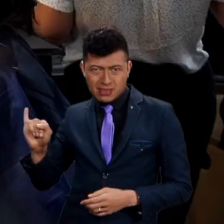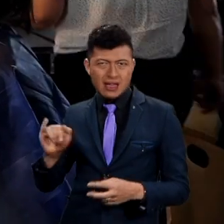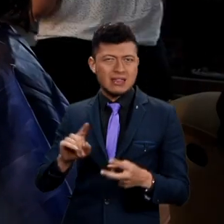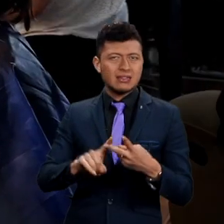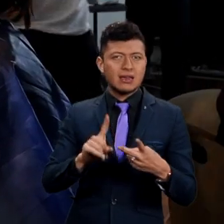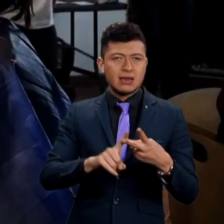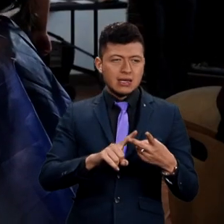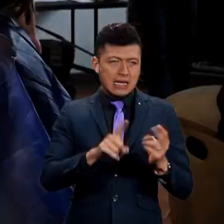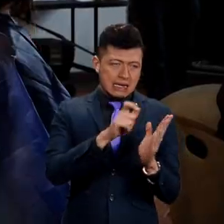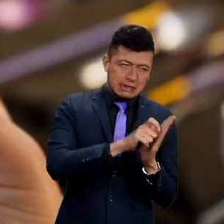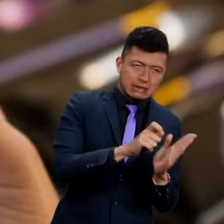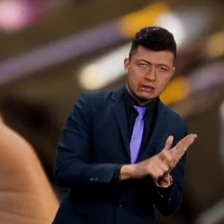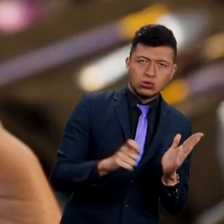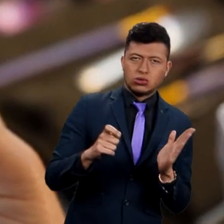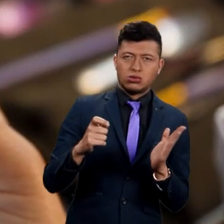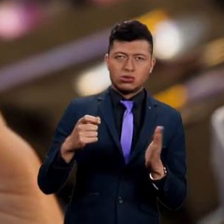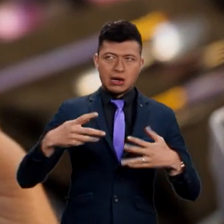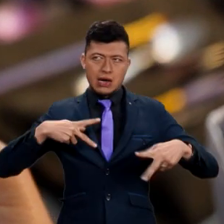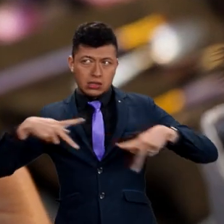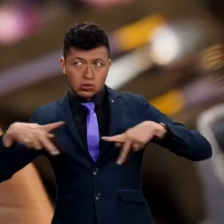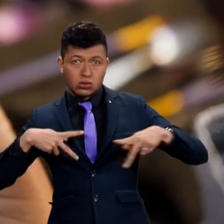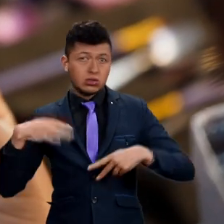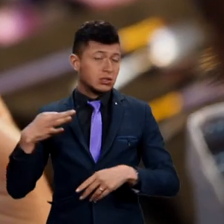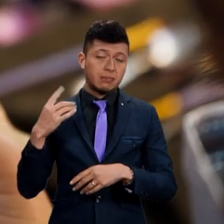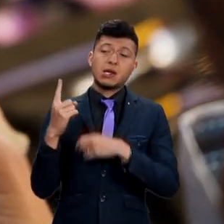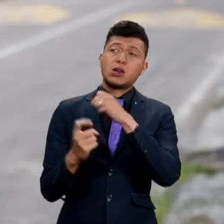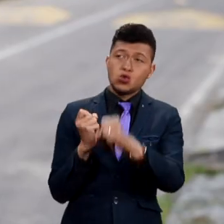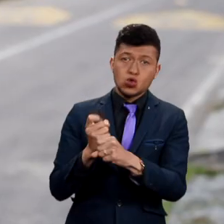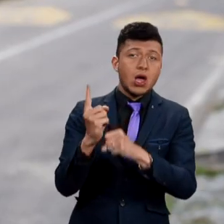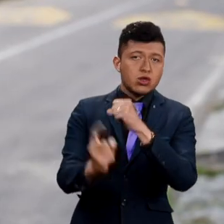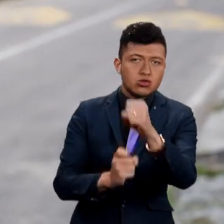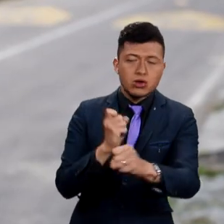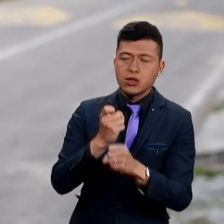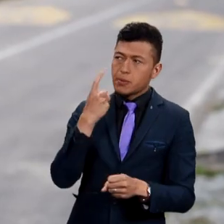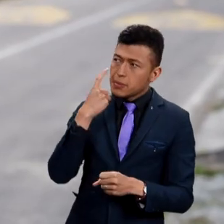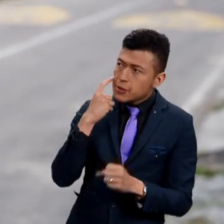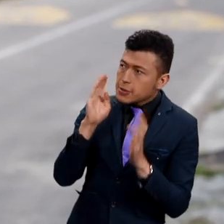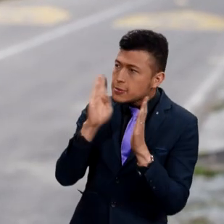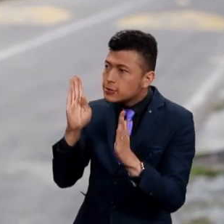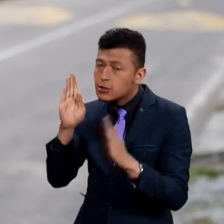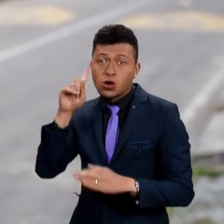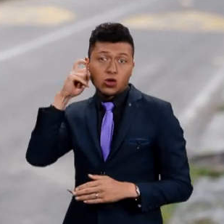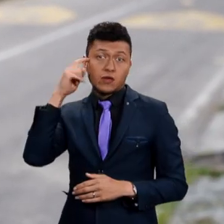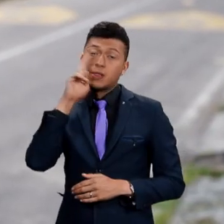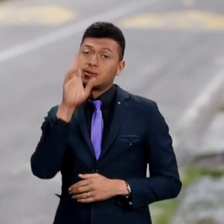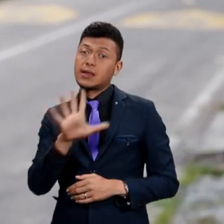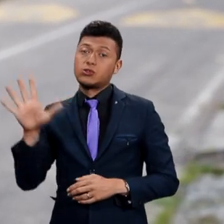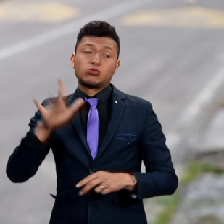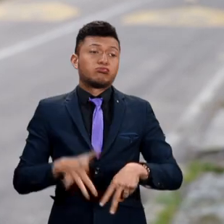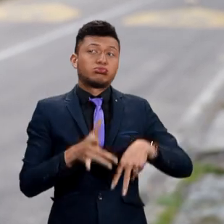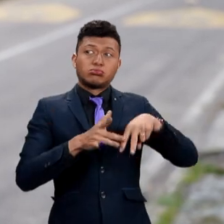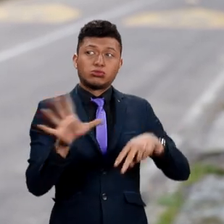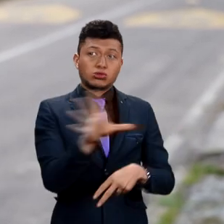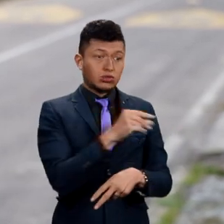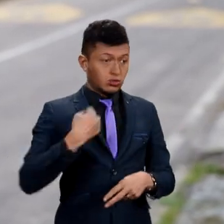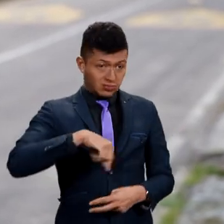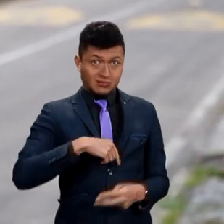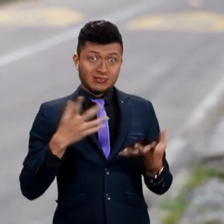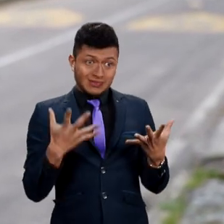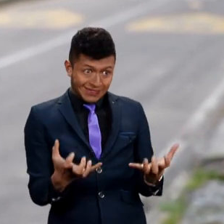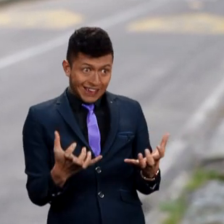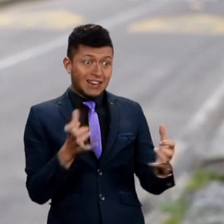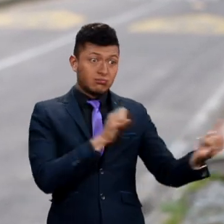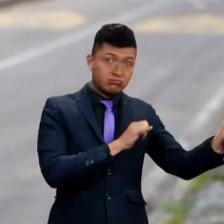realizadores, escritores y actores estamos pendientes todos los años porque es el incentivo que nos da el gobierno nacional para